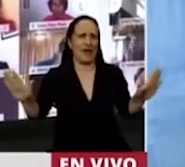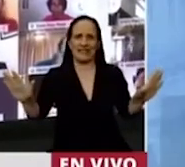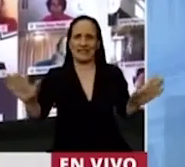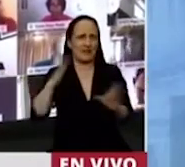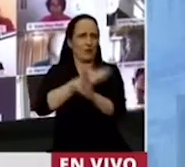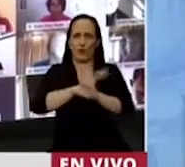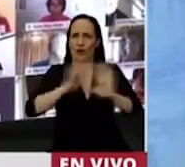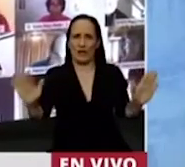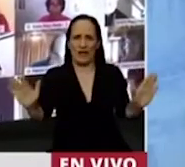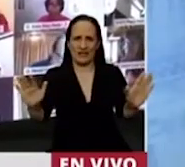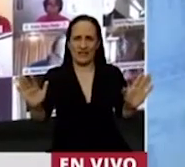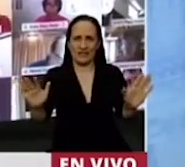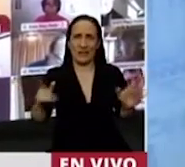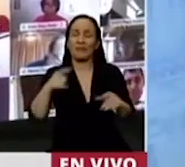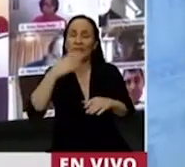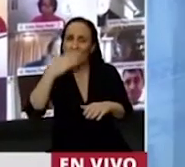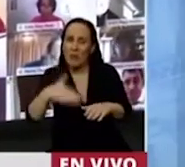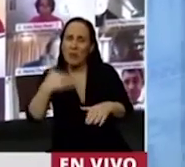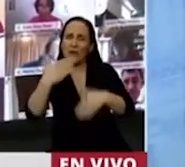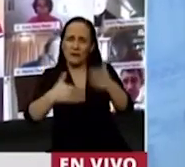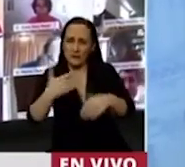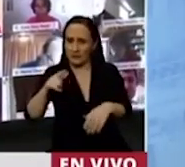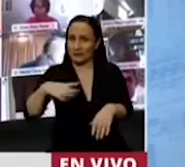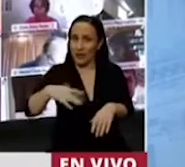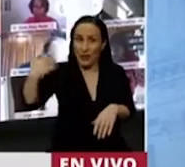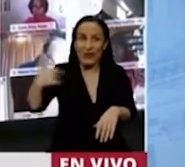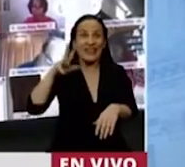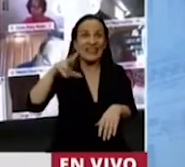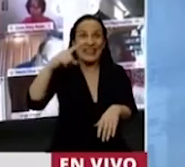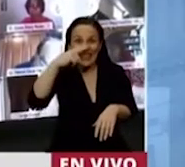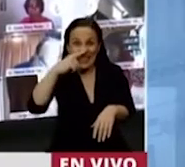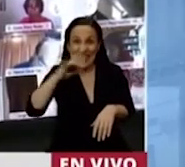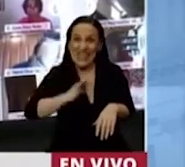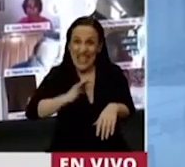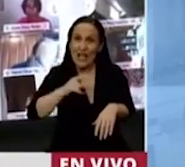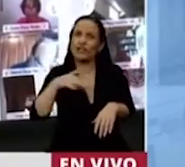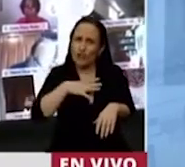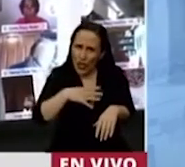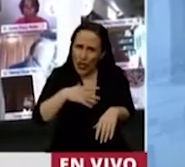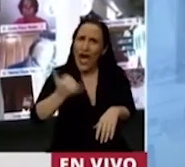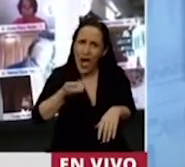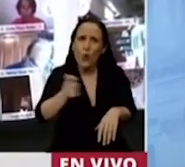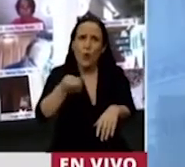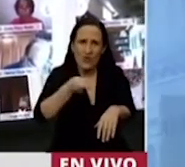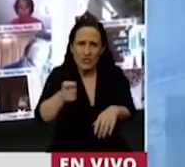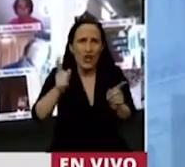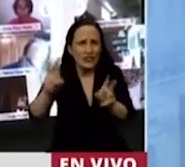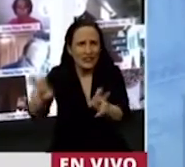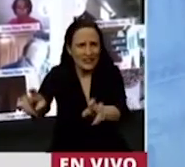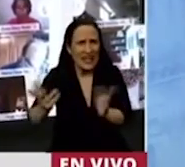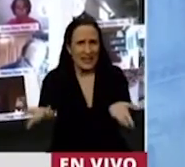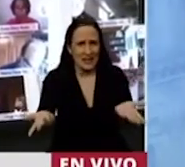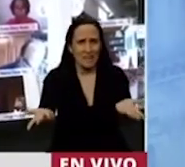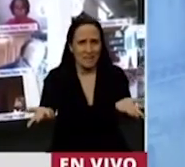vicisitudes y que inclusive a 37 años todavía hay algún juicio por lesa humanidad. Fue el